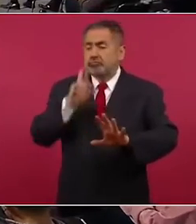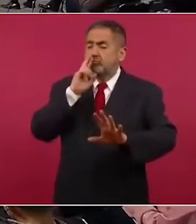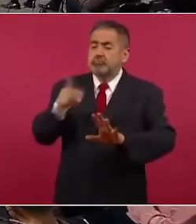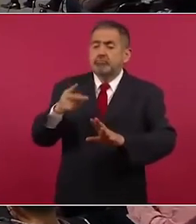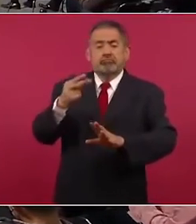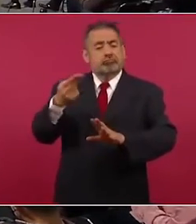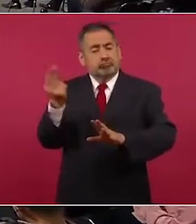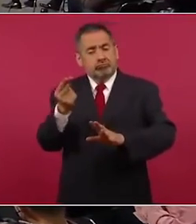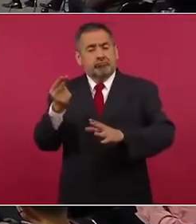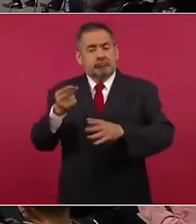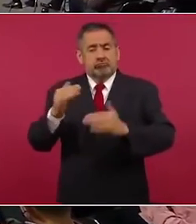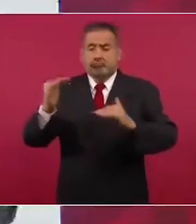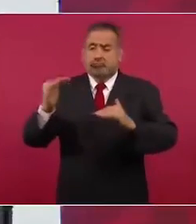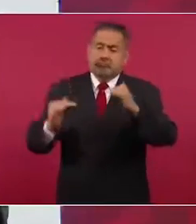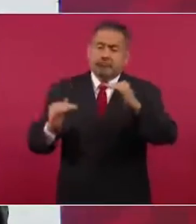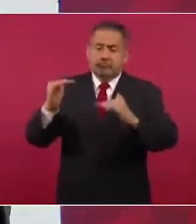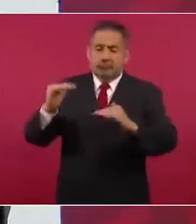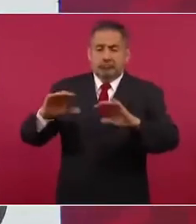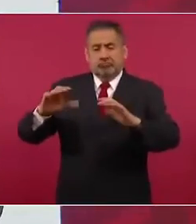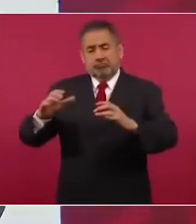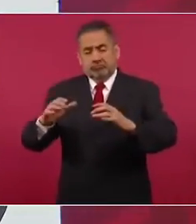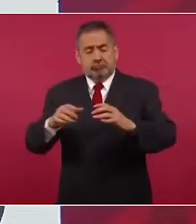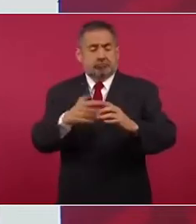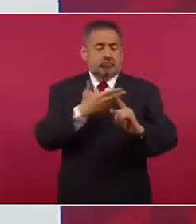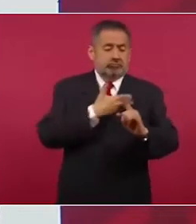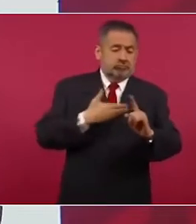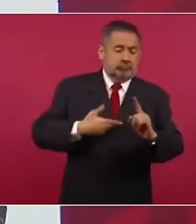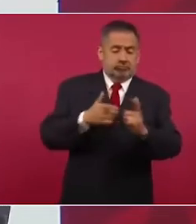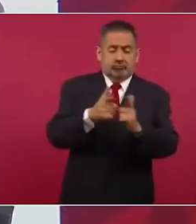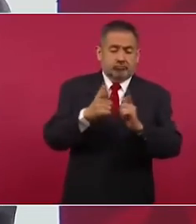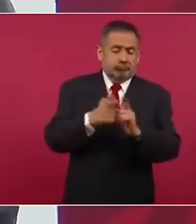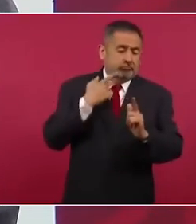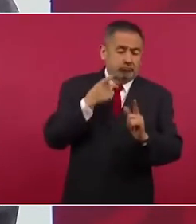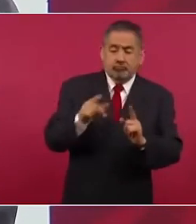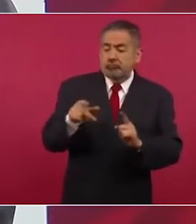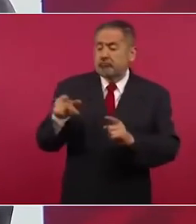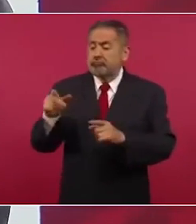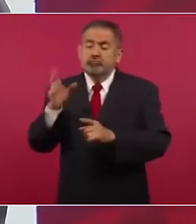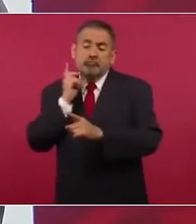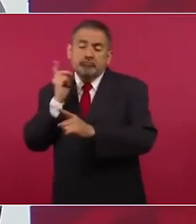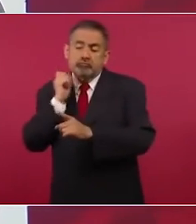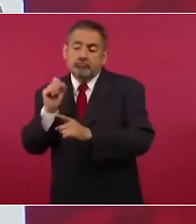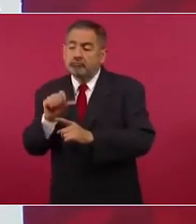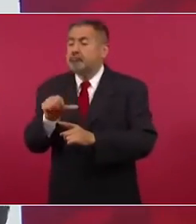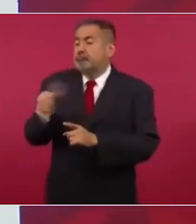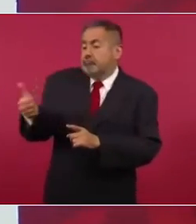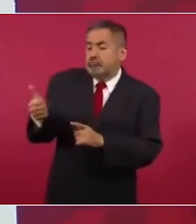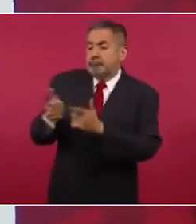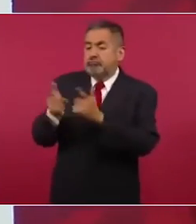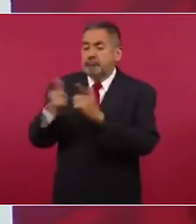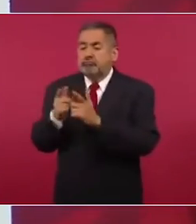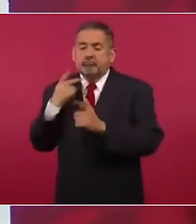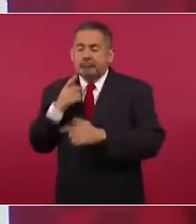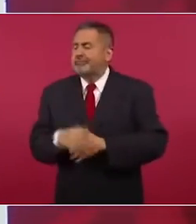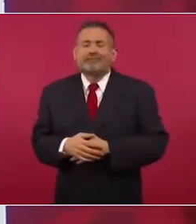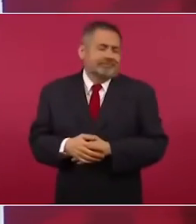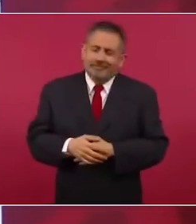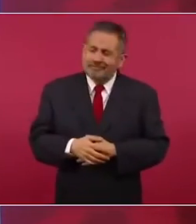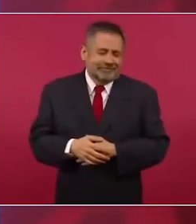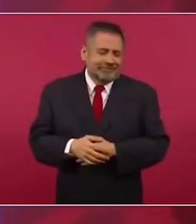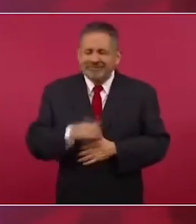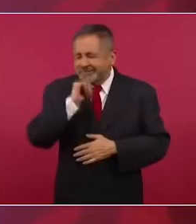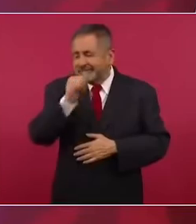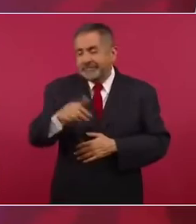se necesita el equilibrio del Congreso, nada, eso es para tener al presidente